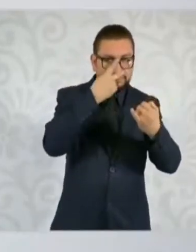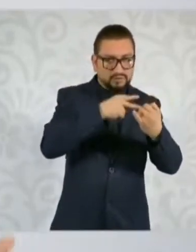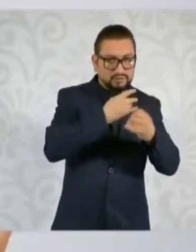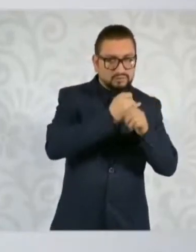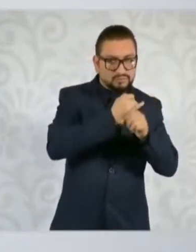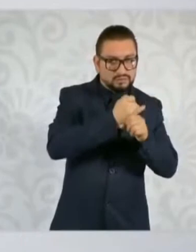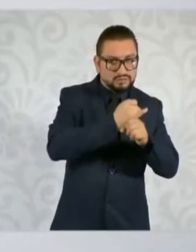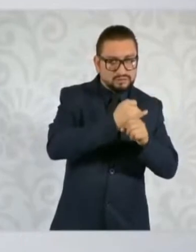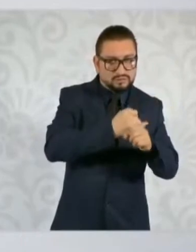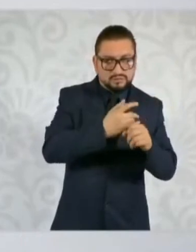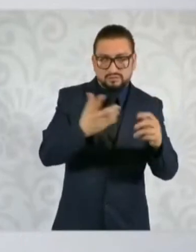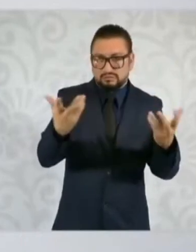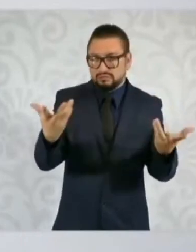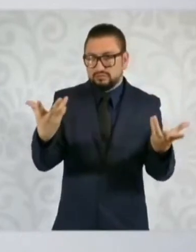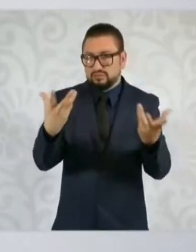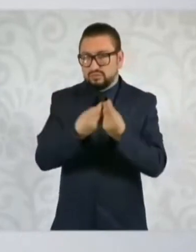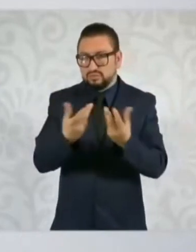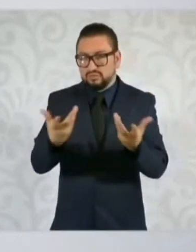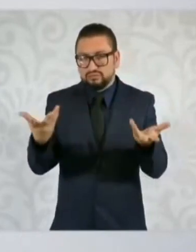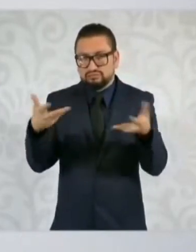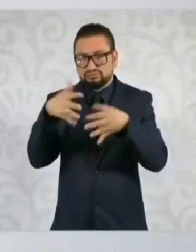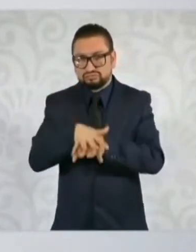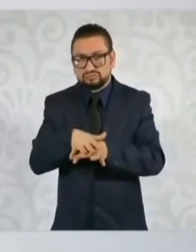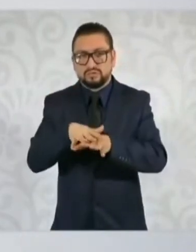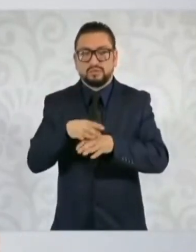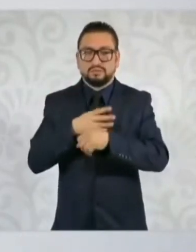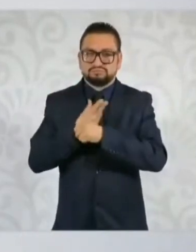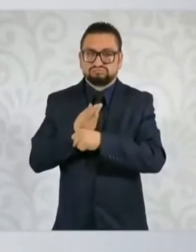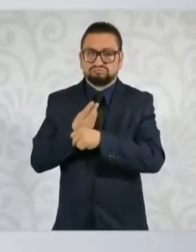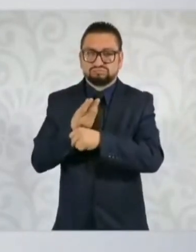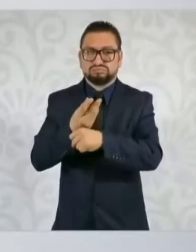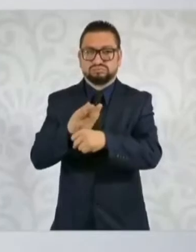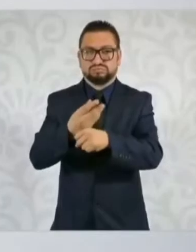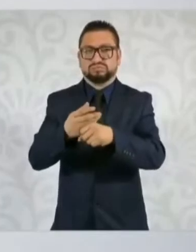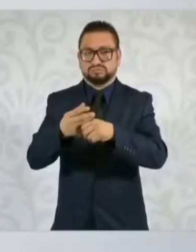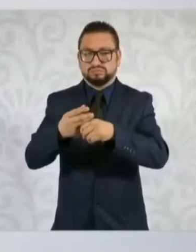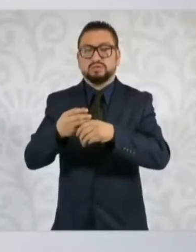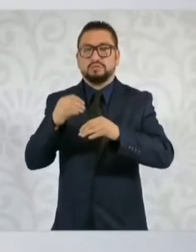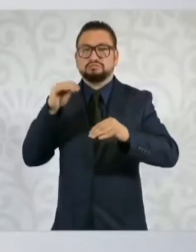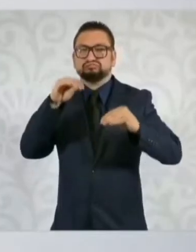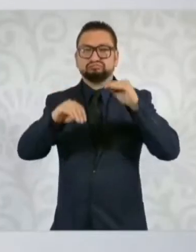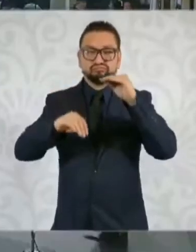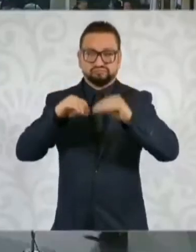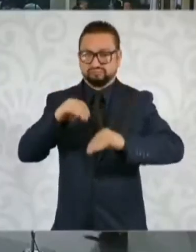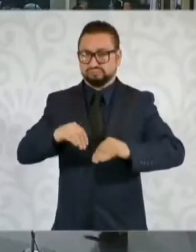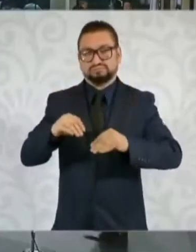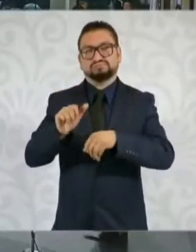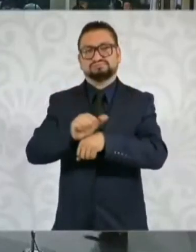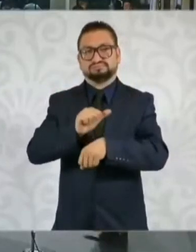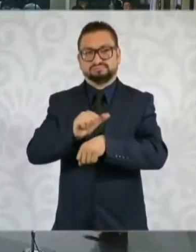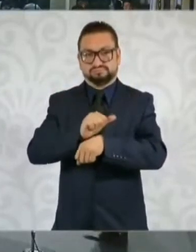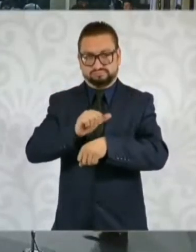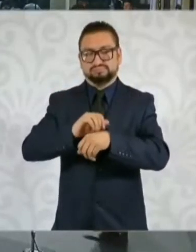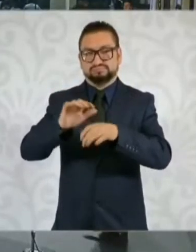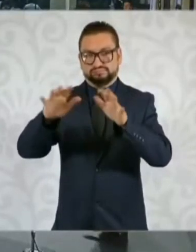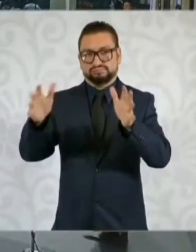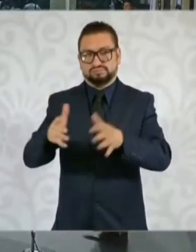investigadores, investigadoras, juntarlas para poder hacer el ensamble de este auto eléctrico.